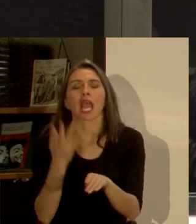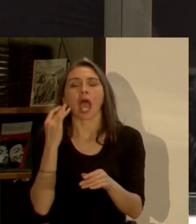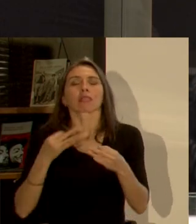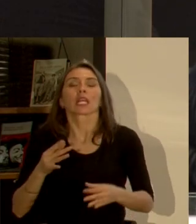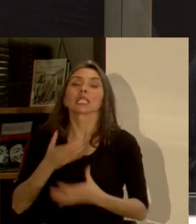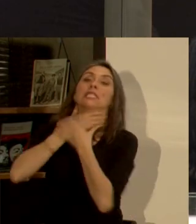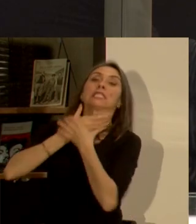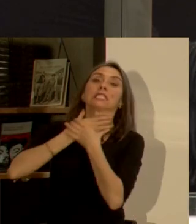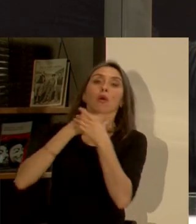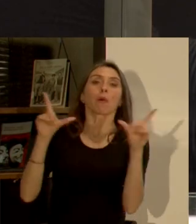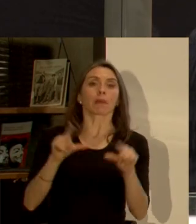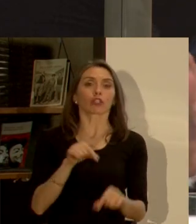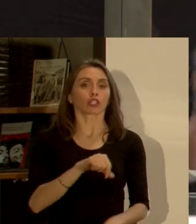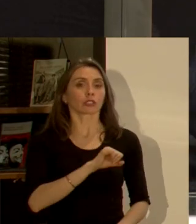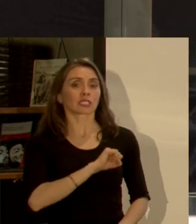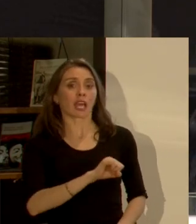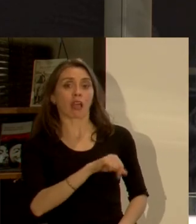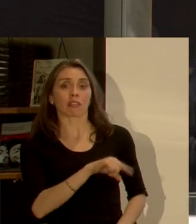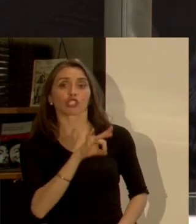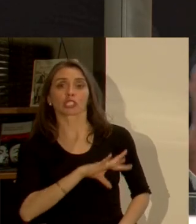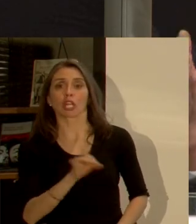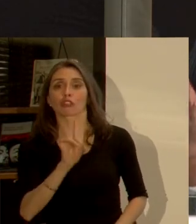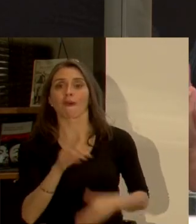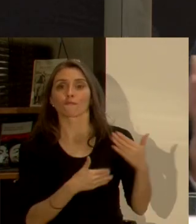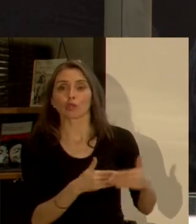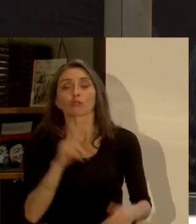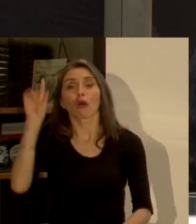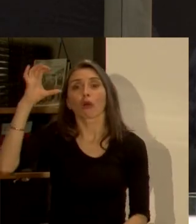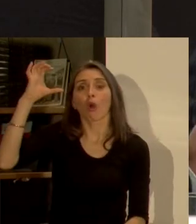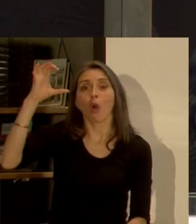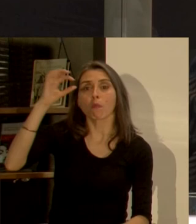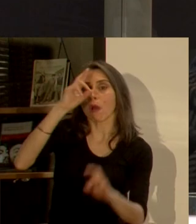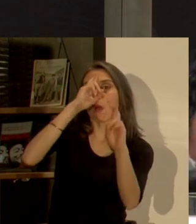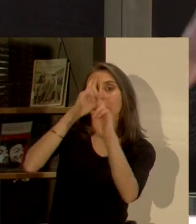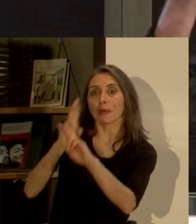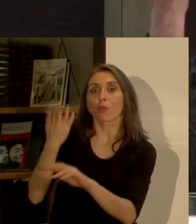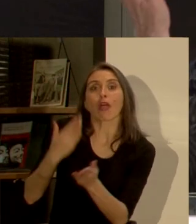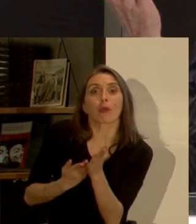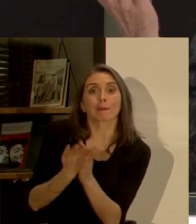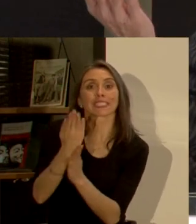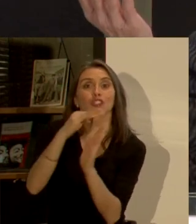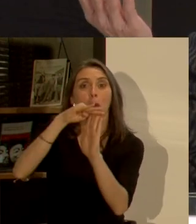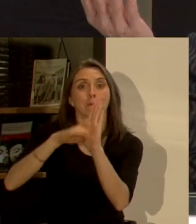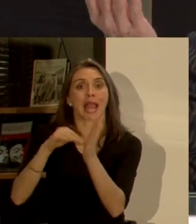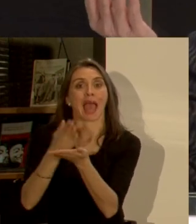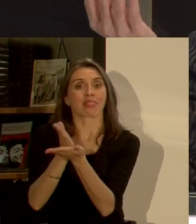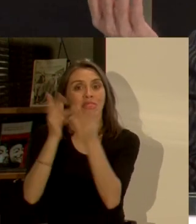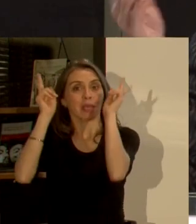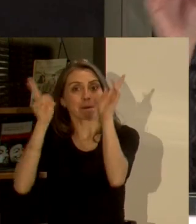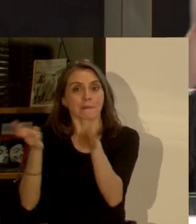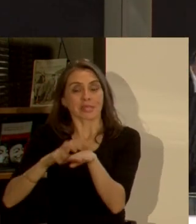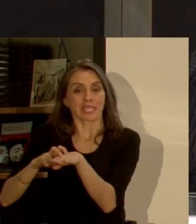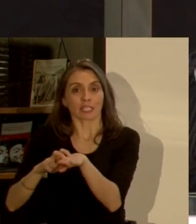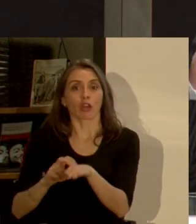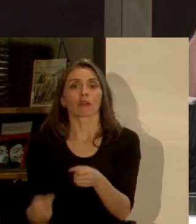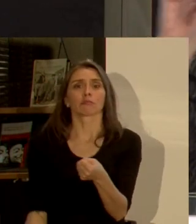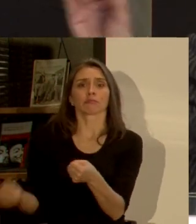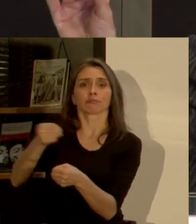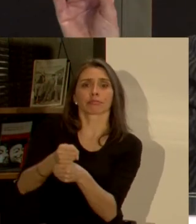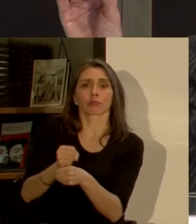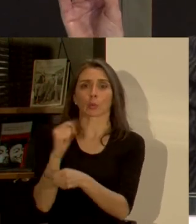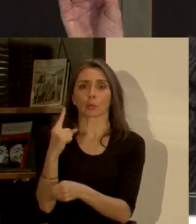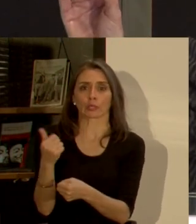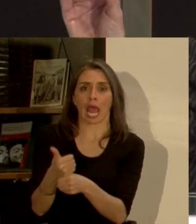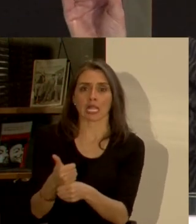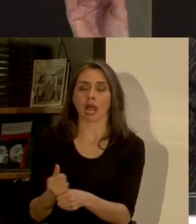etcétera sé que aquí no funcionó pero en Colombia fue muy respetado al principio luego tuvimos tres alcaldías en la cual